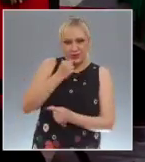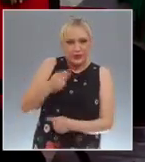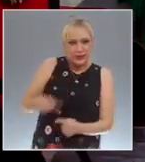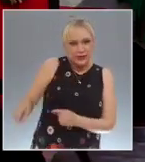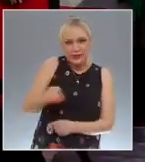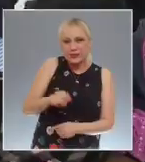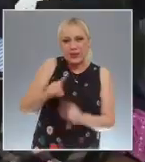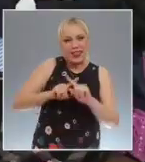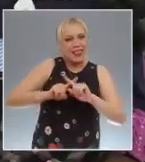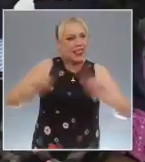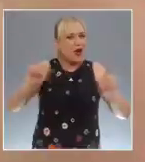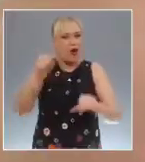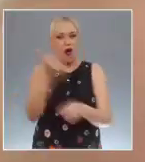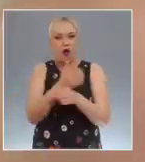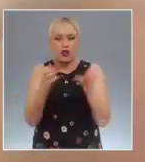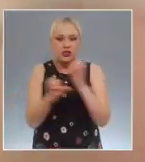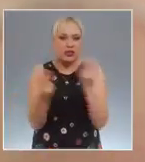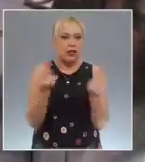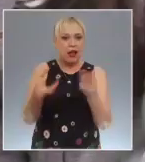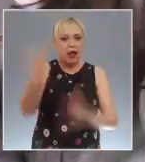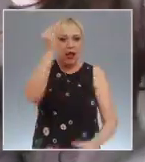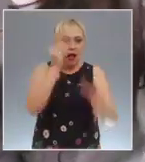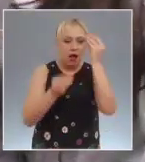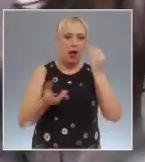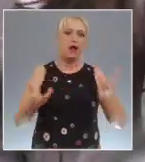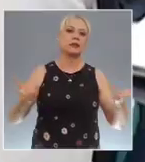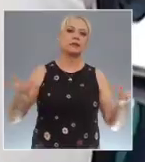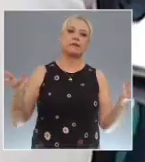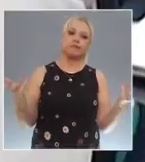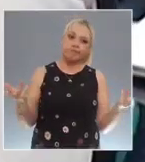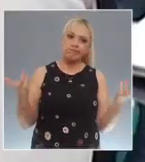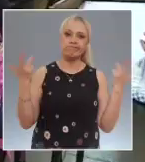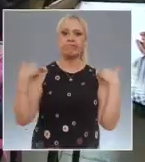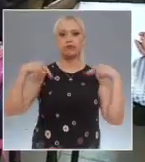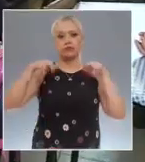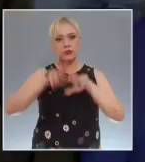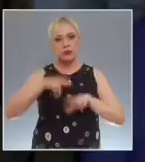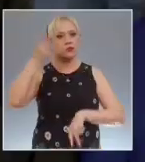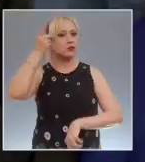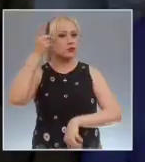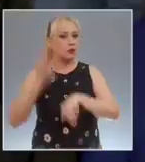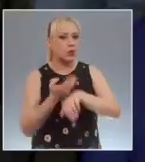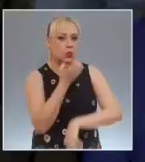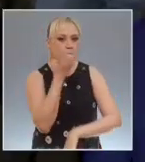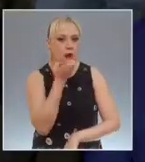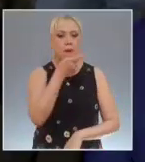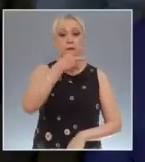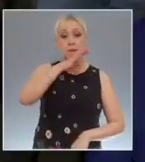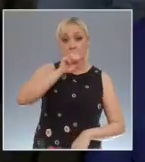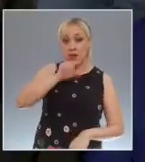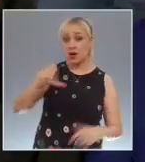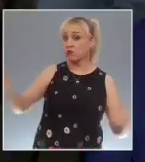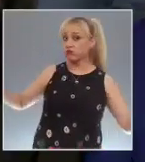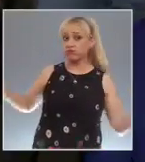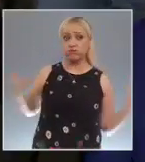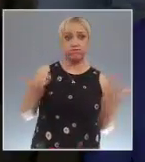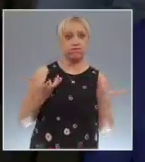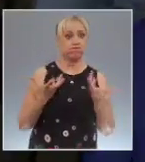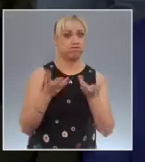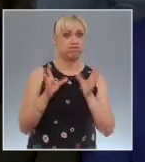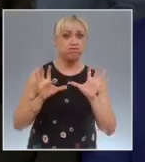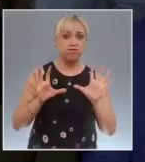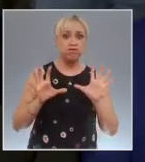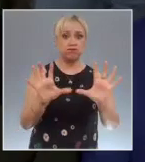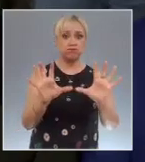foros colectivos en donde participarán docentes directivos y padres de familia. Por supuesto, ningún modelo educativo